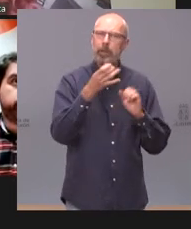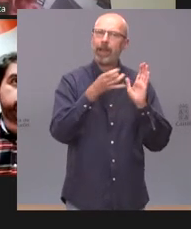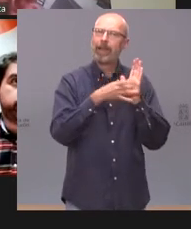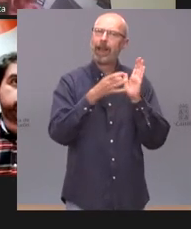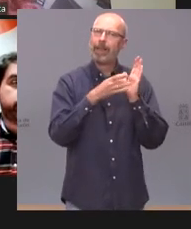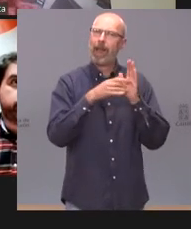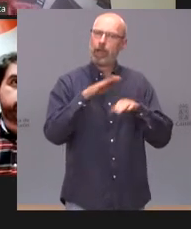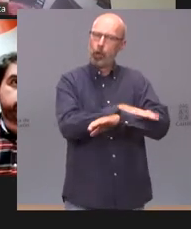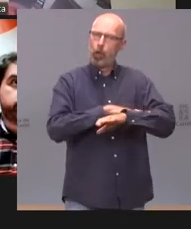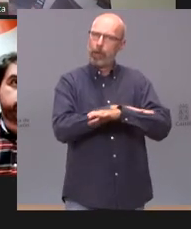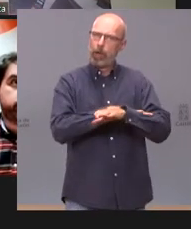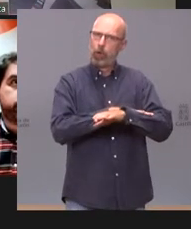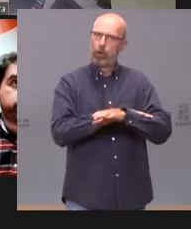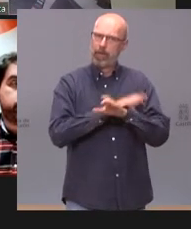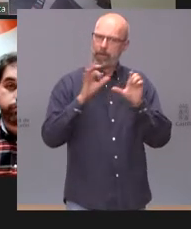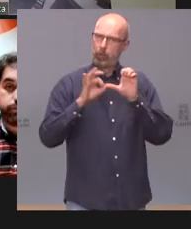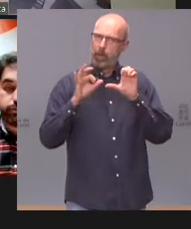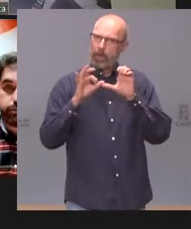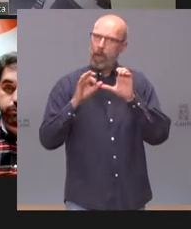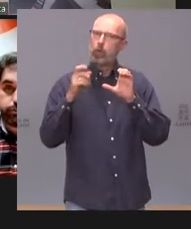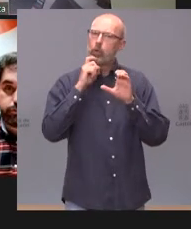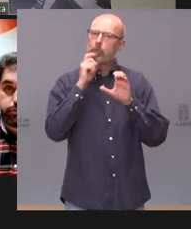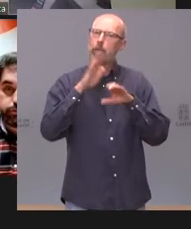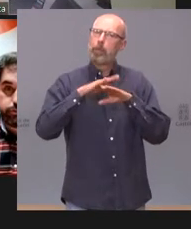de Ciudadanos para reforzar ese gobierno gracias